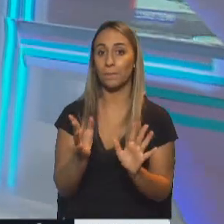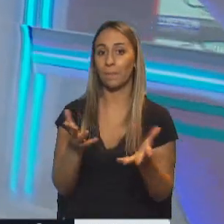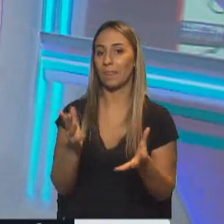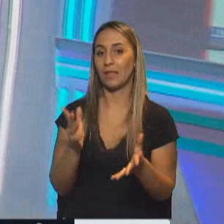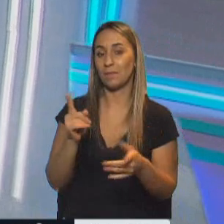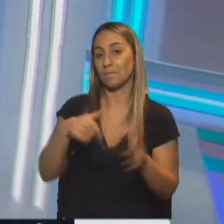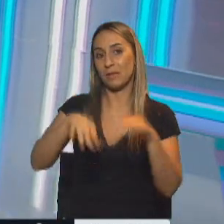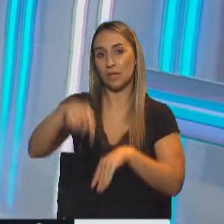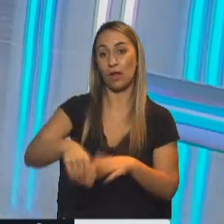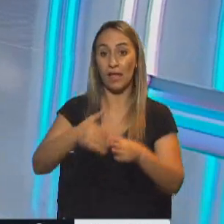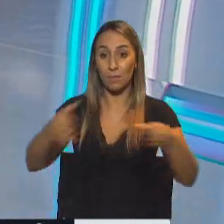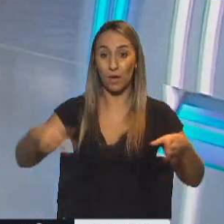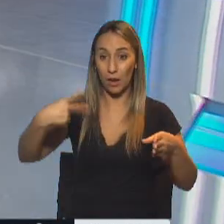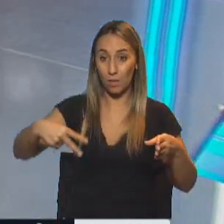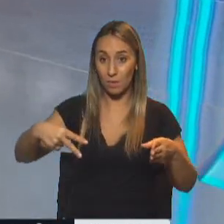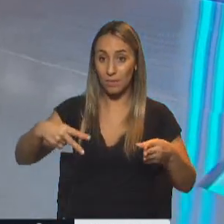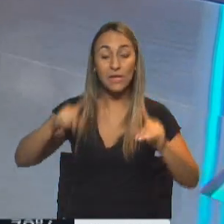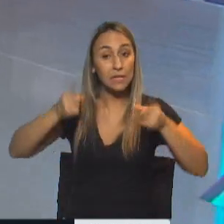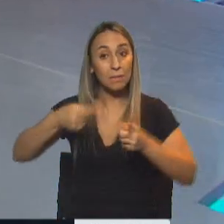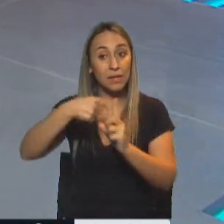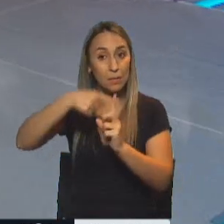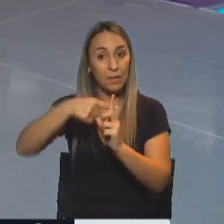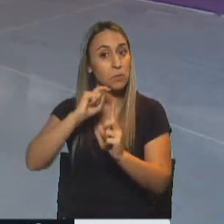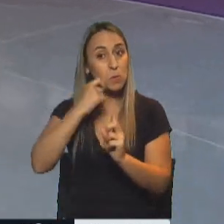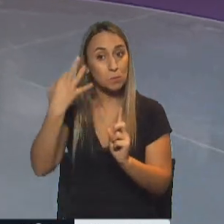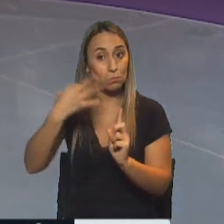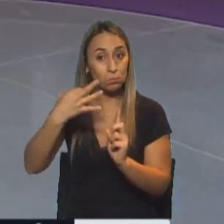esta altura del año, en noviembre. Y acompañó la temperatura también, Ariel. Sí. Y acá ni te cuento. Sí, acá fue.